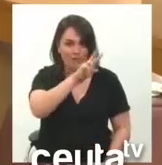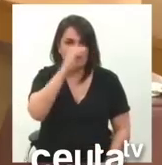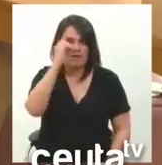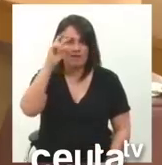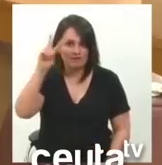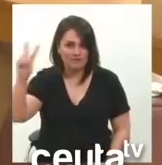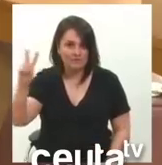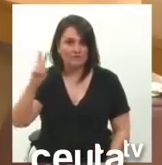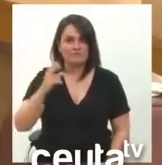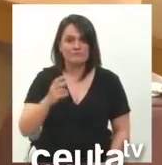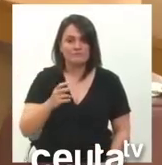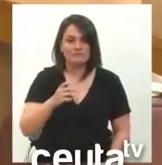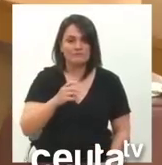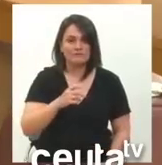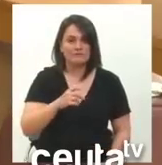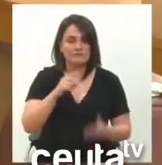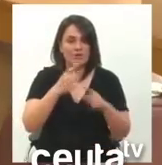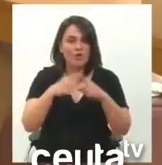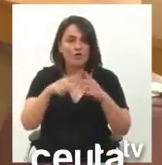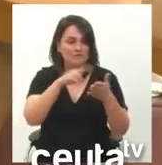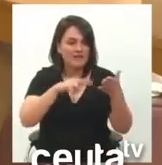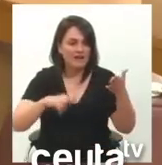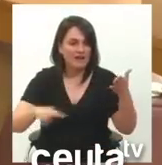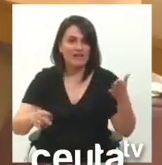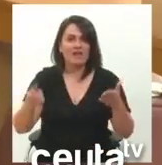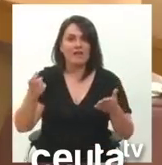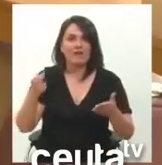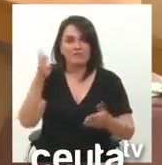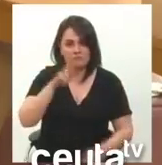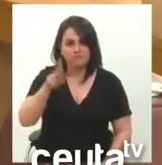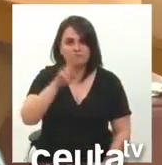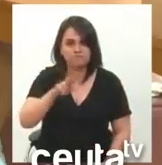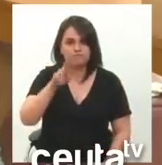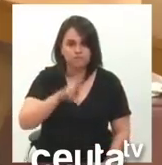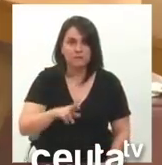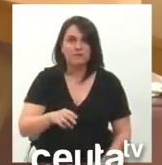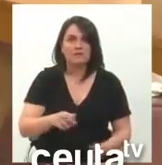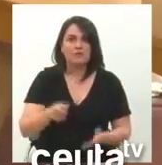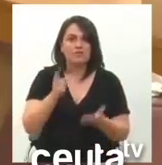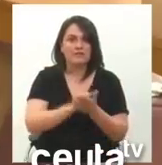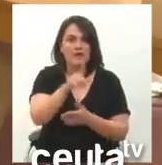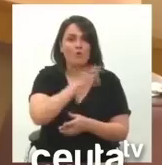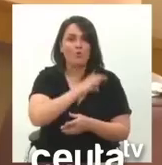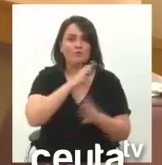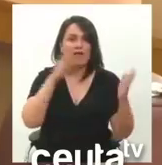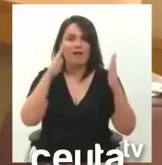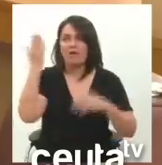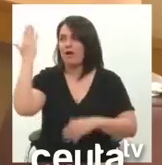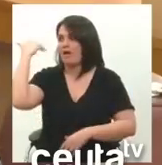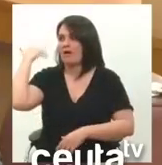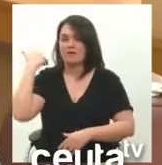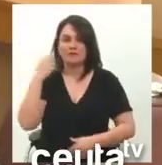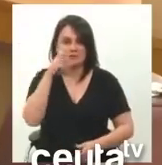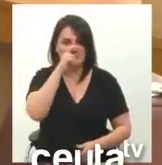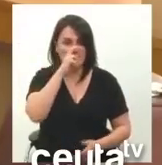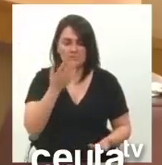las referencias que usted hace constantemente y que lo único que hacen es poner de manifiesto que usted continúa anclado en otros tiempos no nos hacen